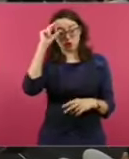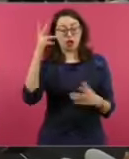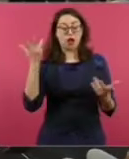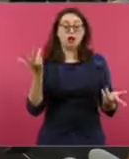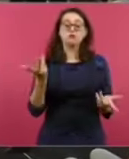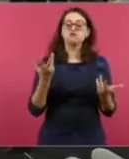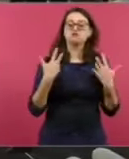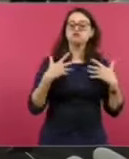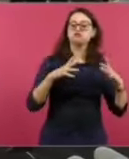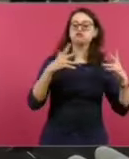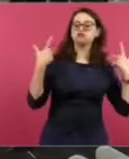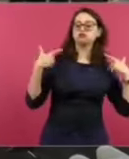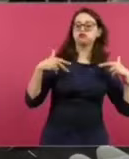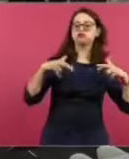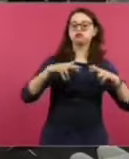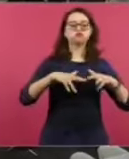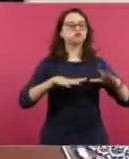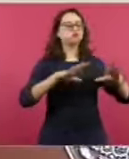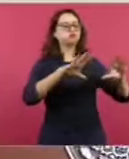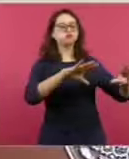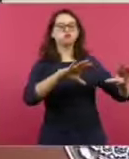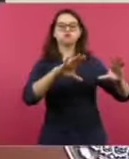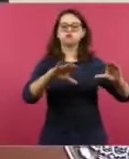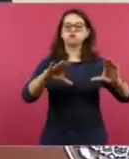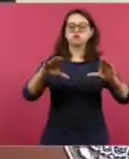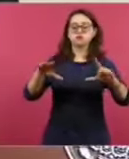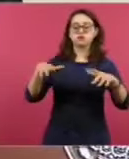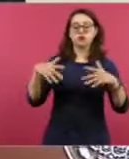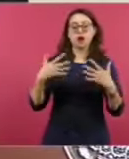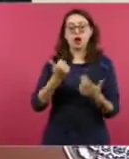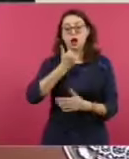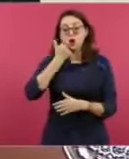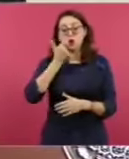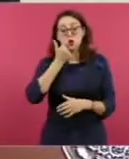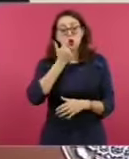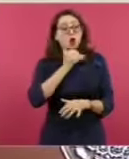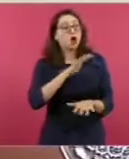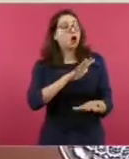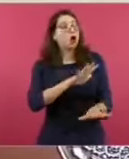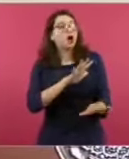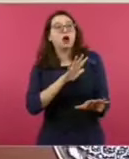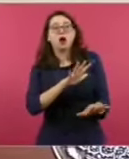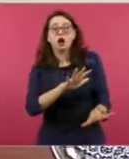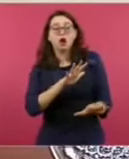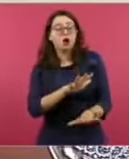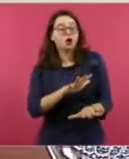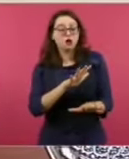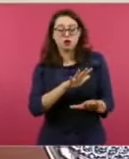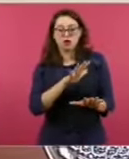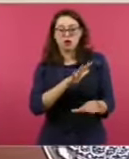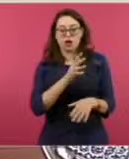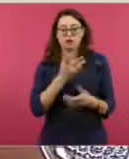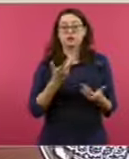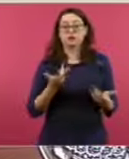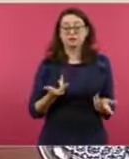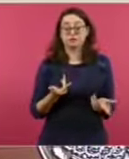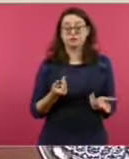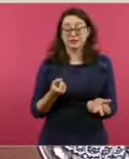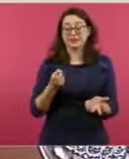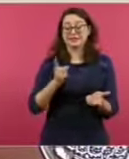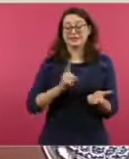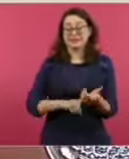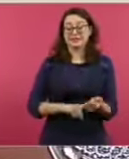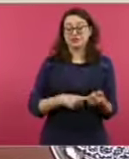que desde hace décadas domina